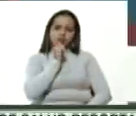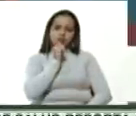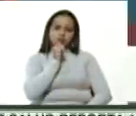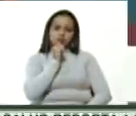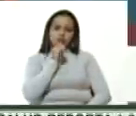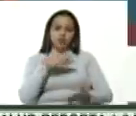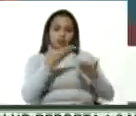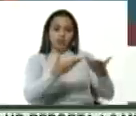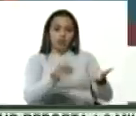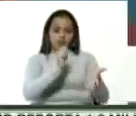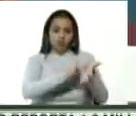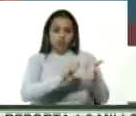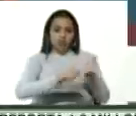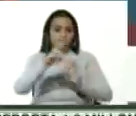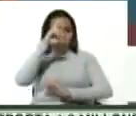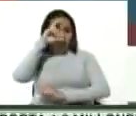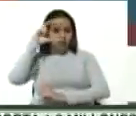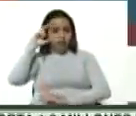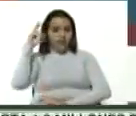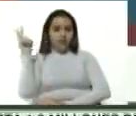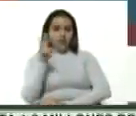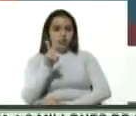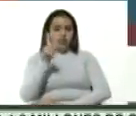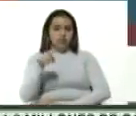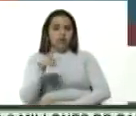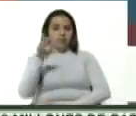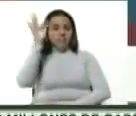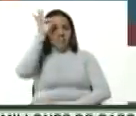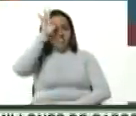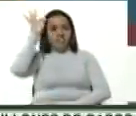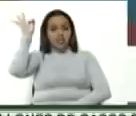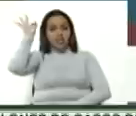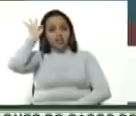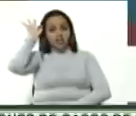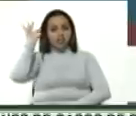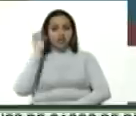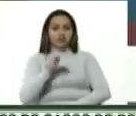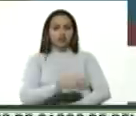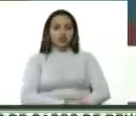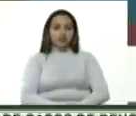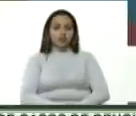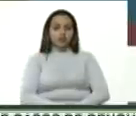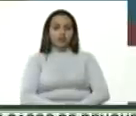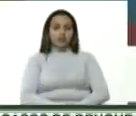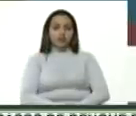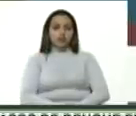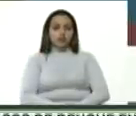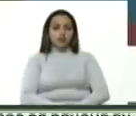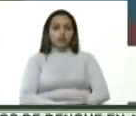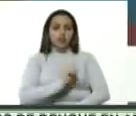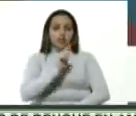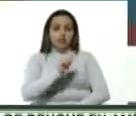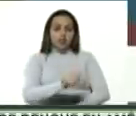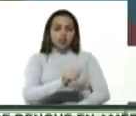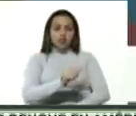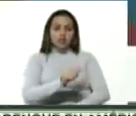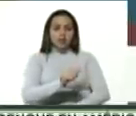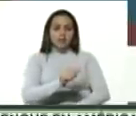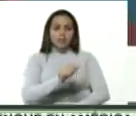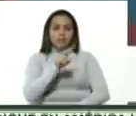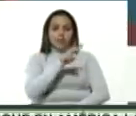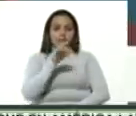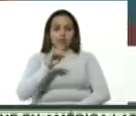Canciller de Venezuela a la fiscal Fatu Benzuda de este 23 de junio,